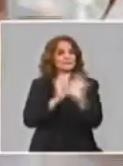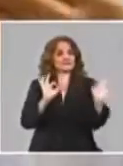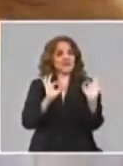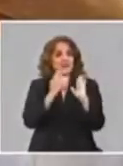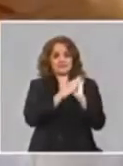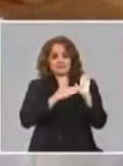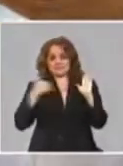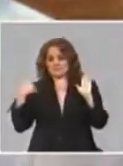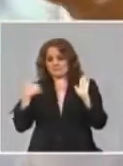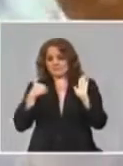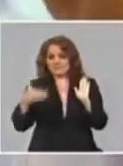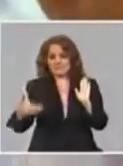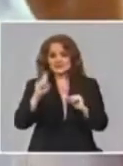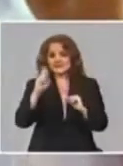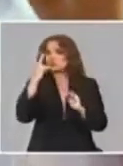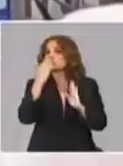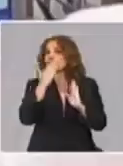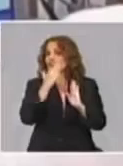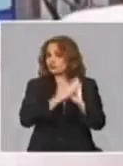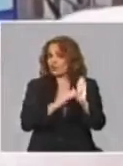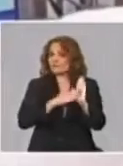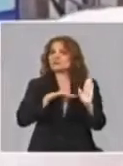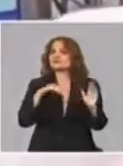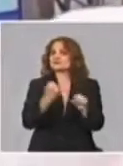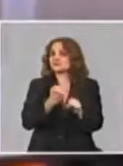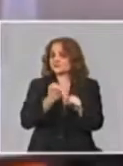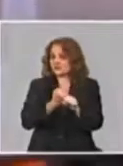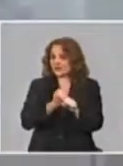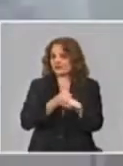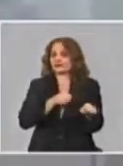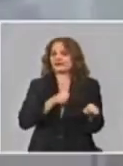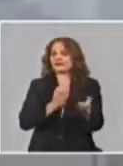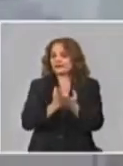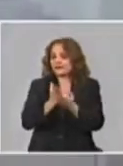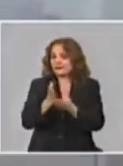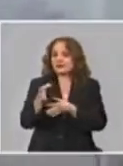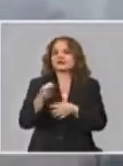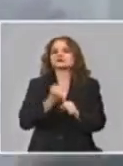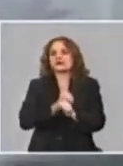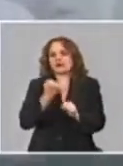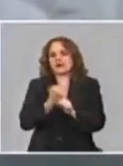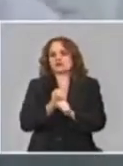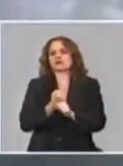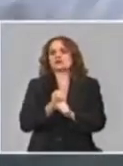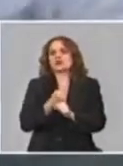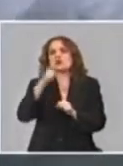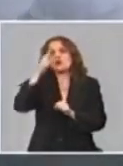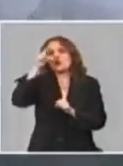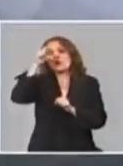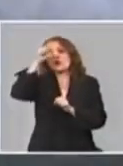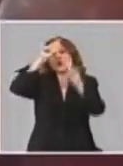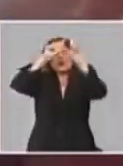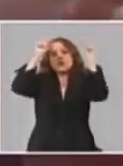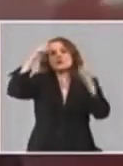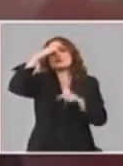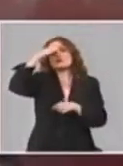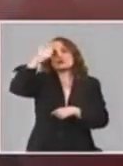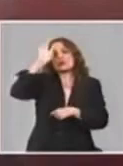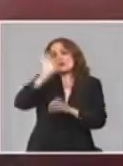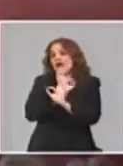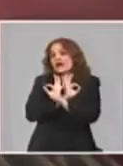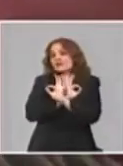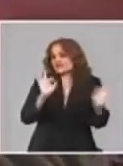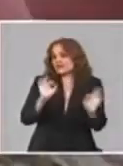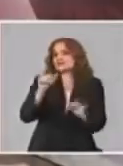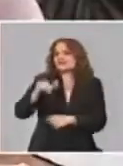meses, en estos dos meses que llevamos. Nosotros yo creo, Cuba en especial, en el mundo se ha visto algunos temas, pero en Cuba en especial,